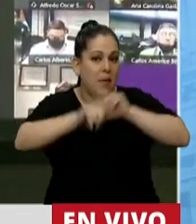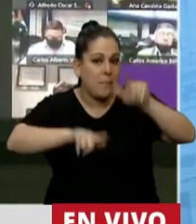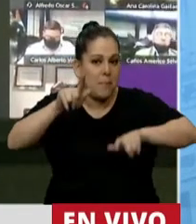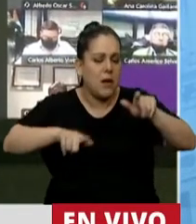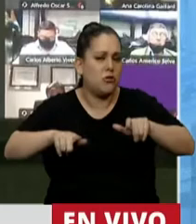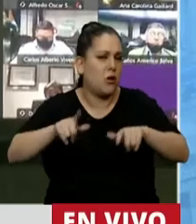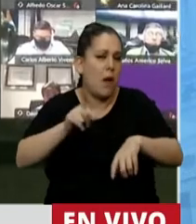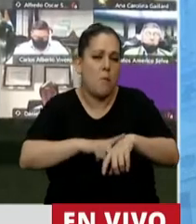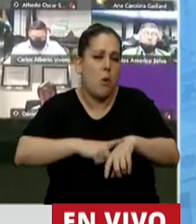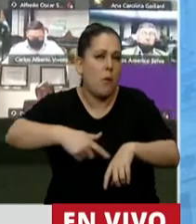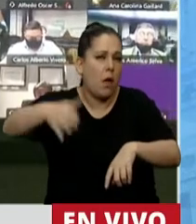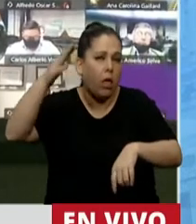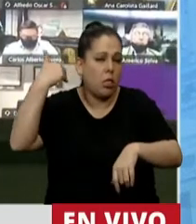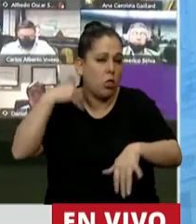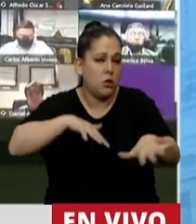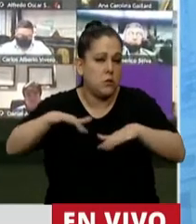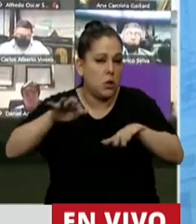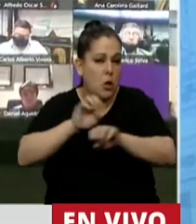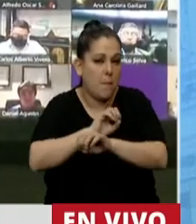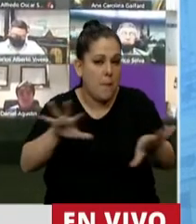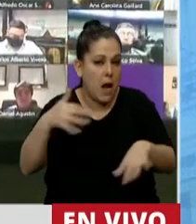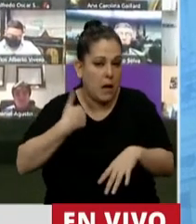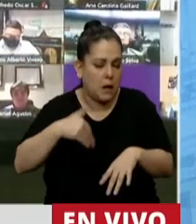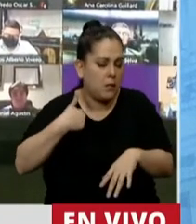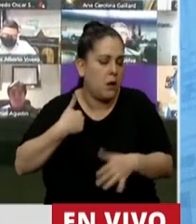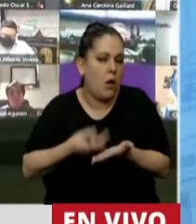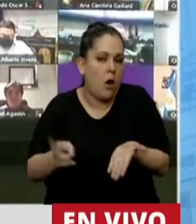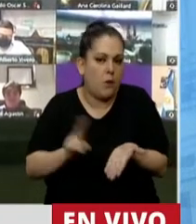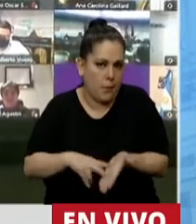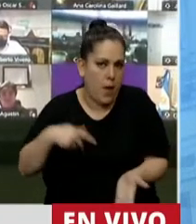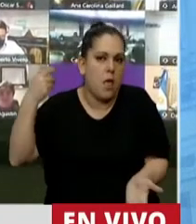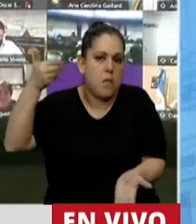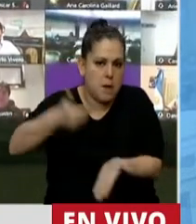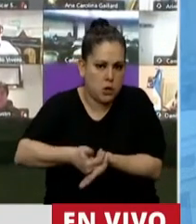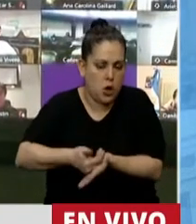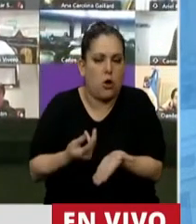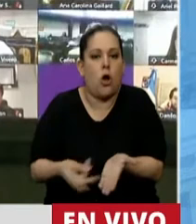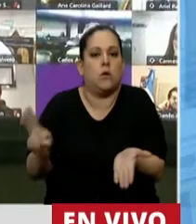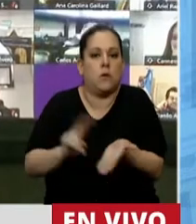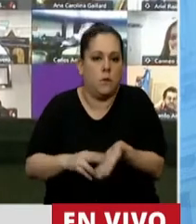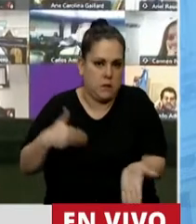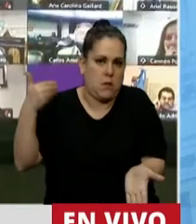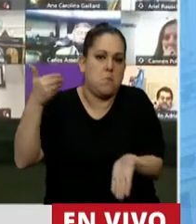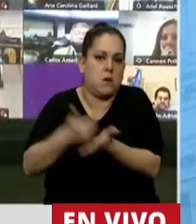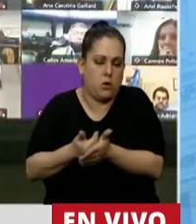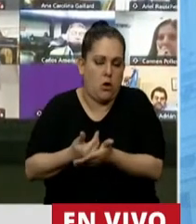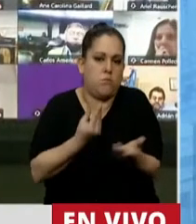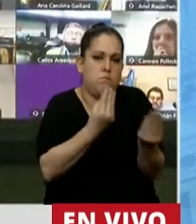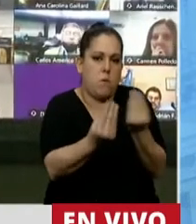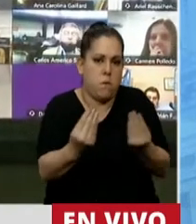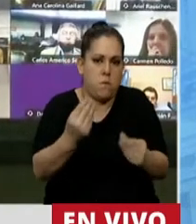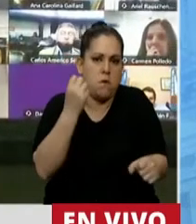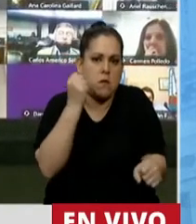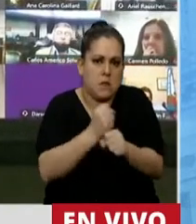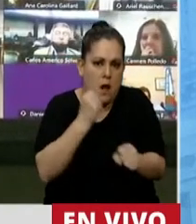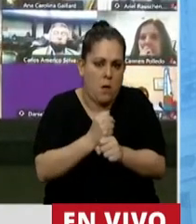momentos de nuestro país apostaron una y otra vez a invertir, una y otra vez a generar empleo, una